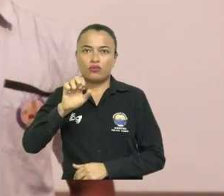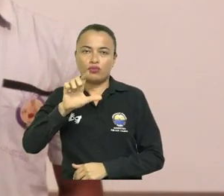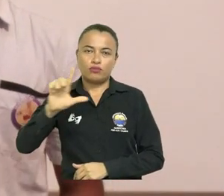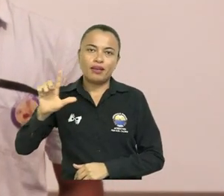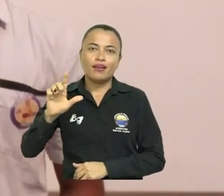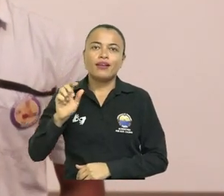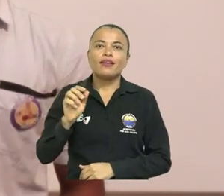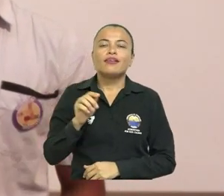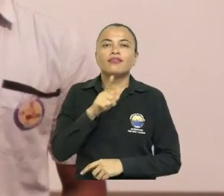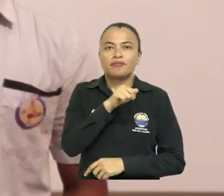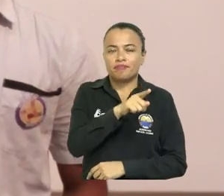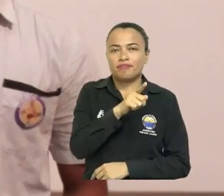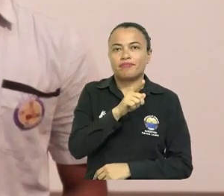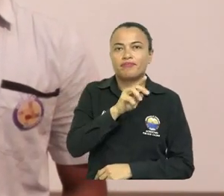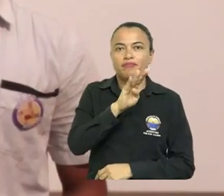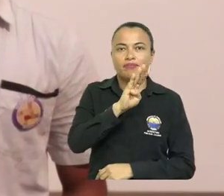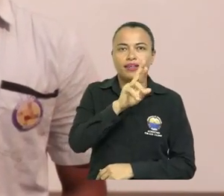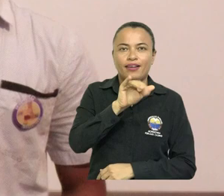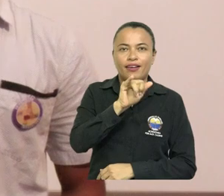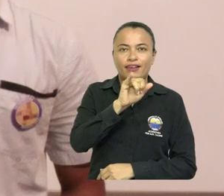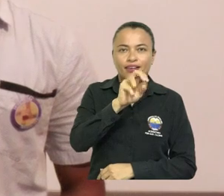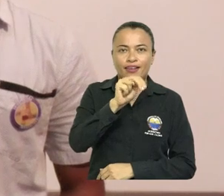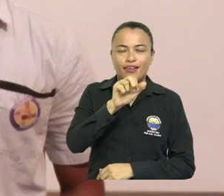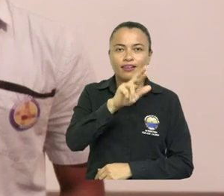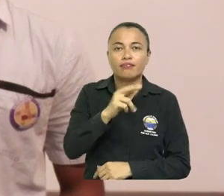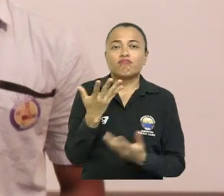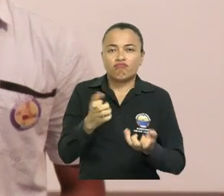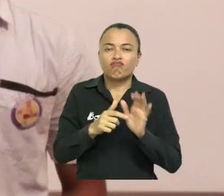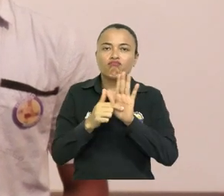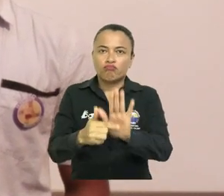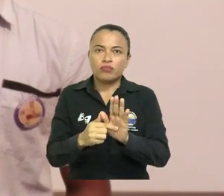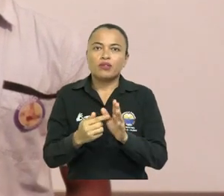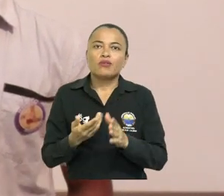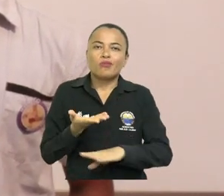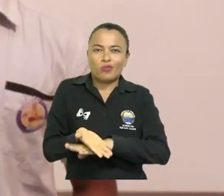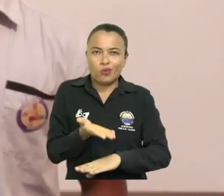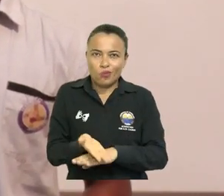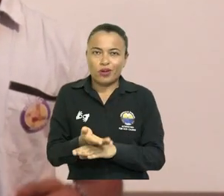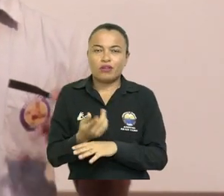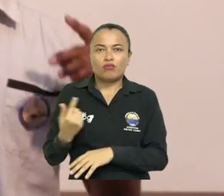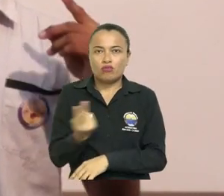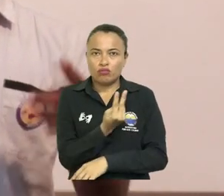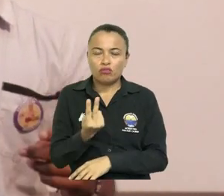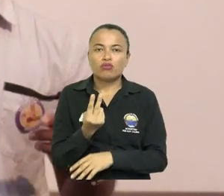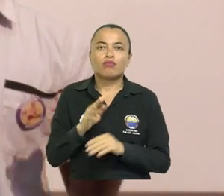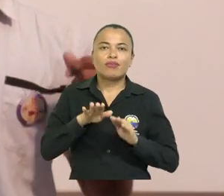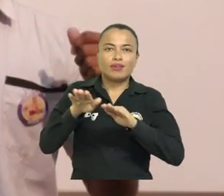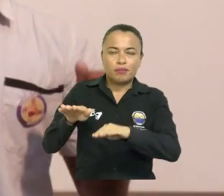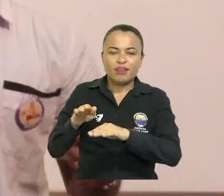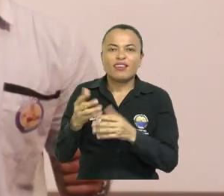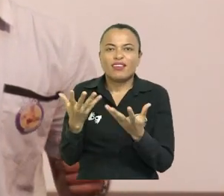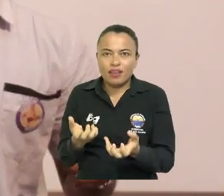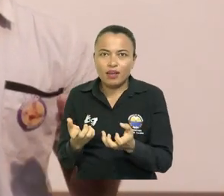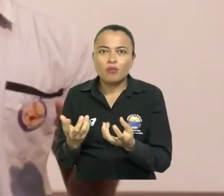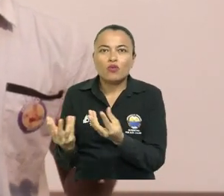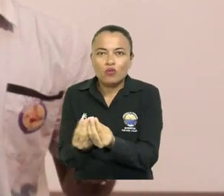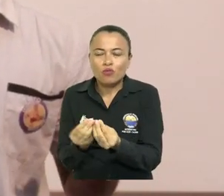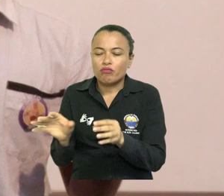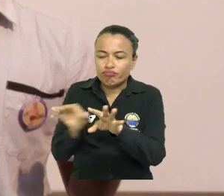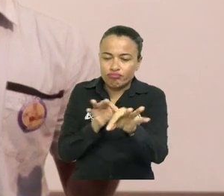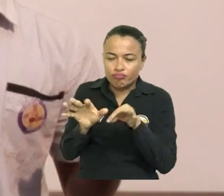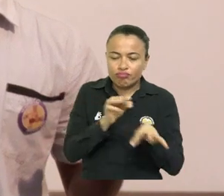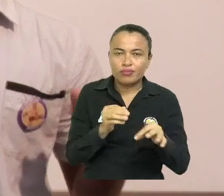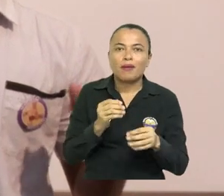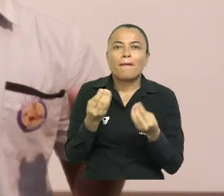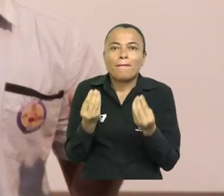creación de un comité estudiantil con representantes u voceros de cada corte. Con el objetivo de promover la inclusión y la participación de los